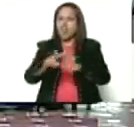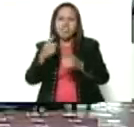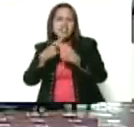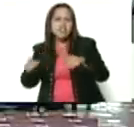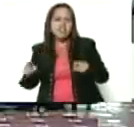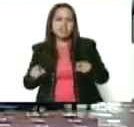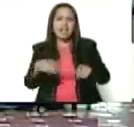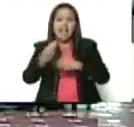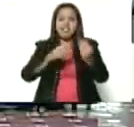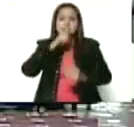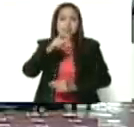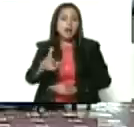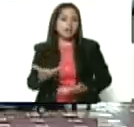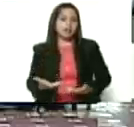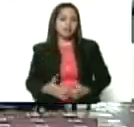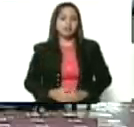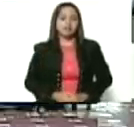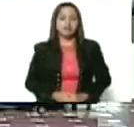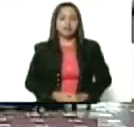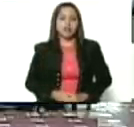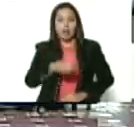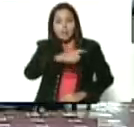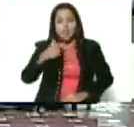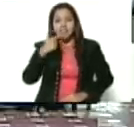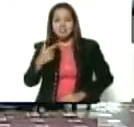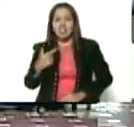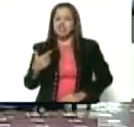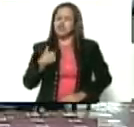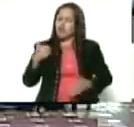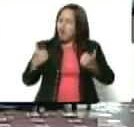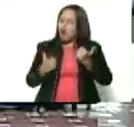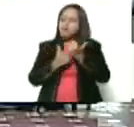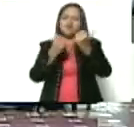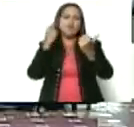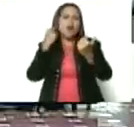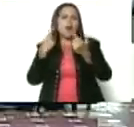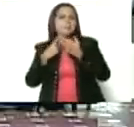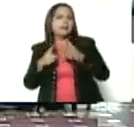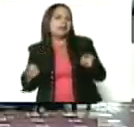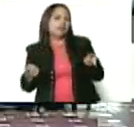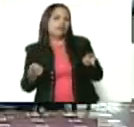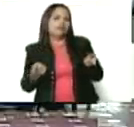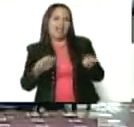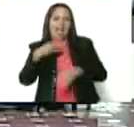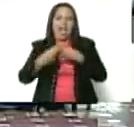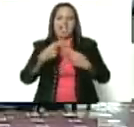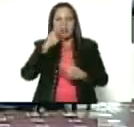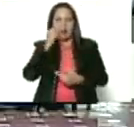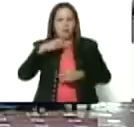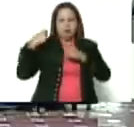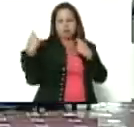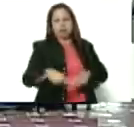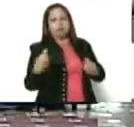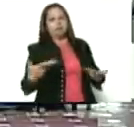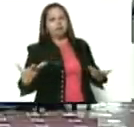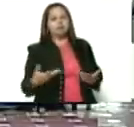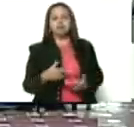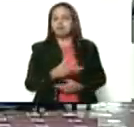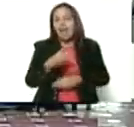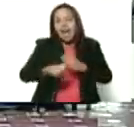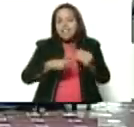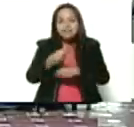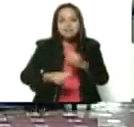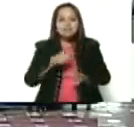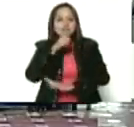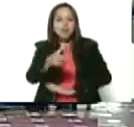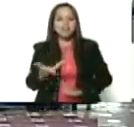invisibles. Aquellos que dicen, soy feminista, pero son un rolo de machista, esos hacen más daño que